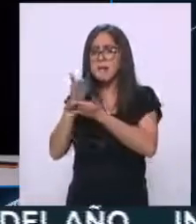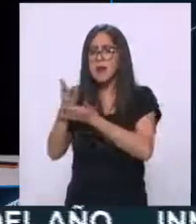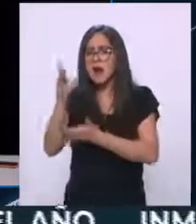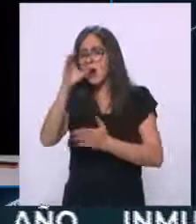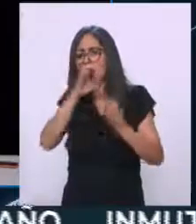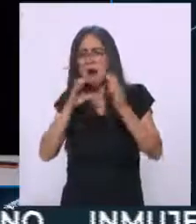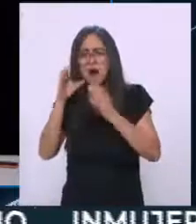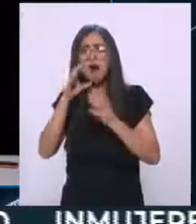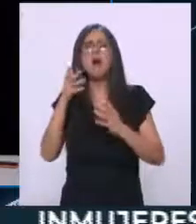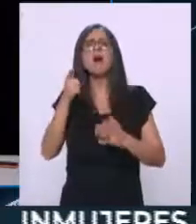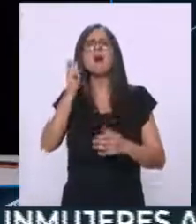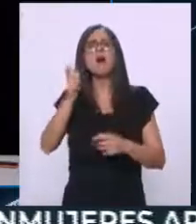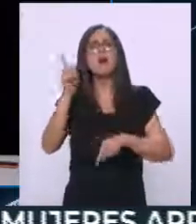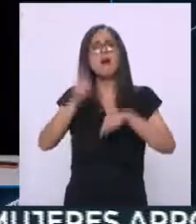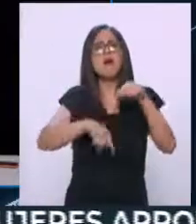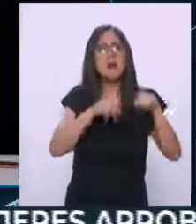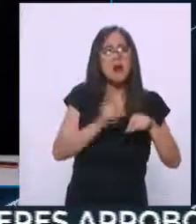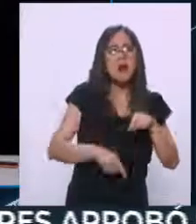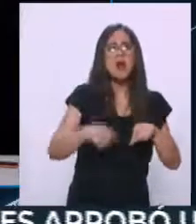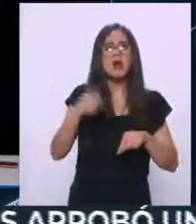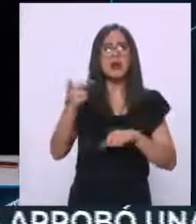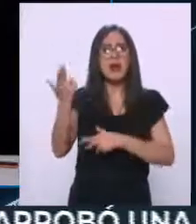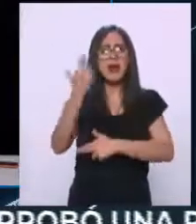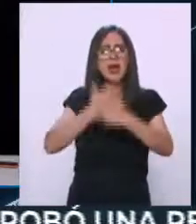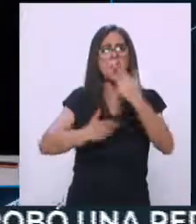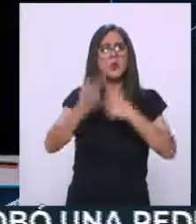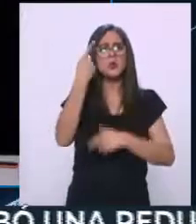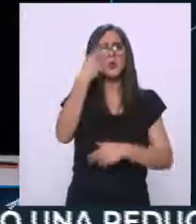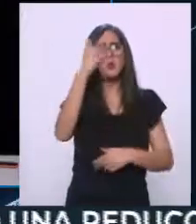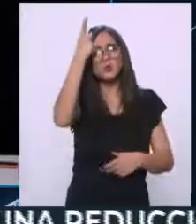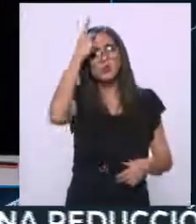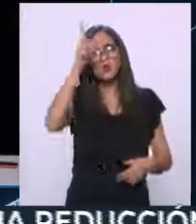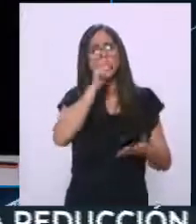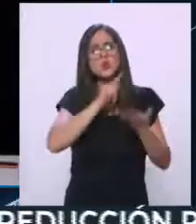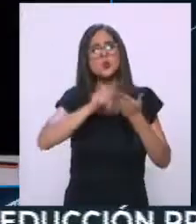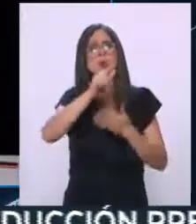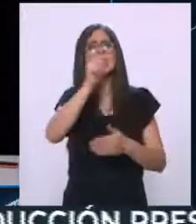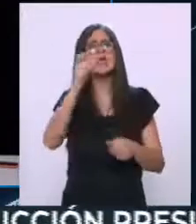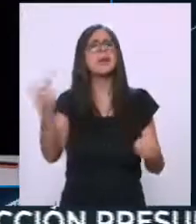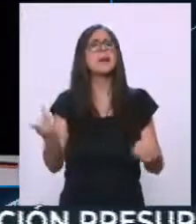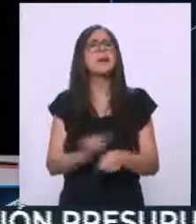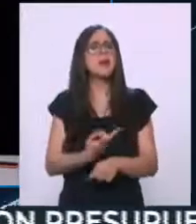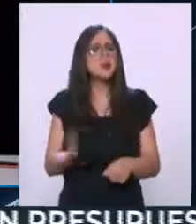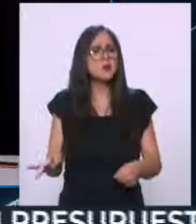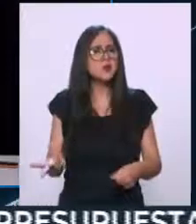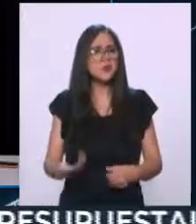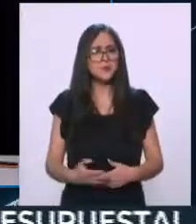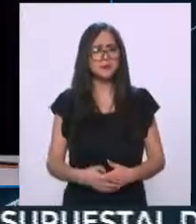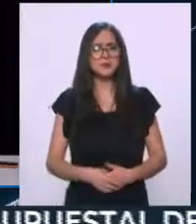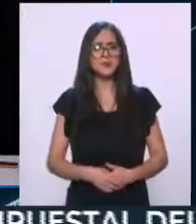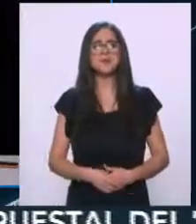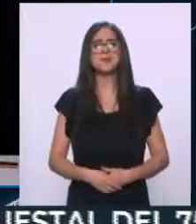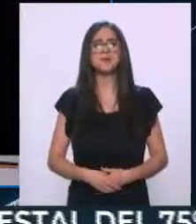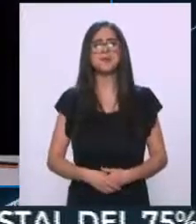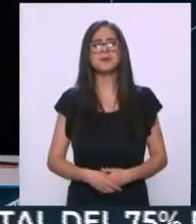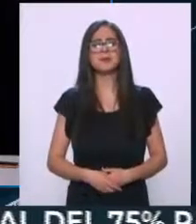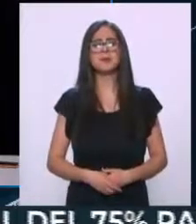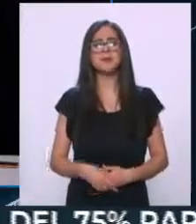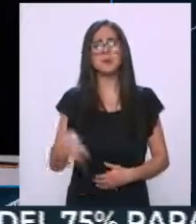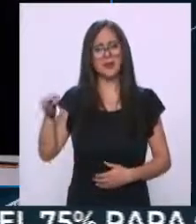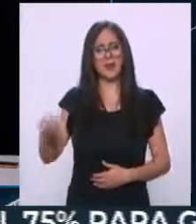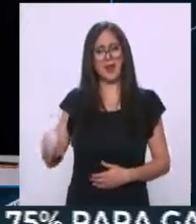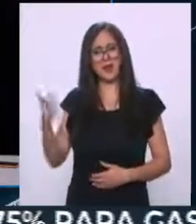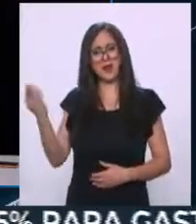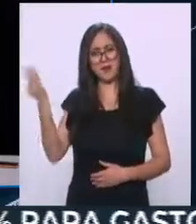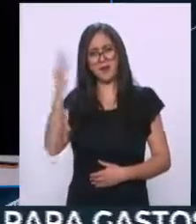de bitcoins, le regresaban sus cuentas. O sea, ¿qué pasó ahí? No, pues fue una mega estafa. No comenzó en